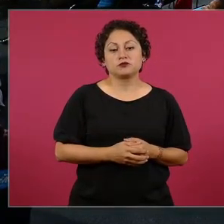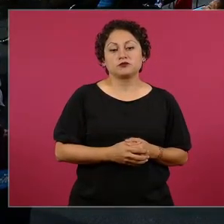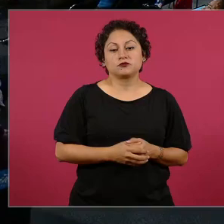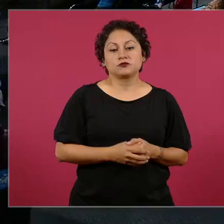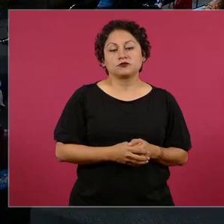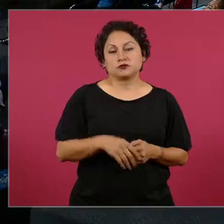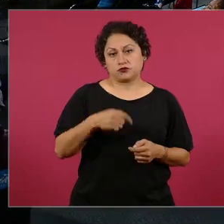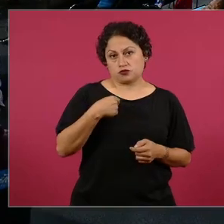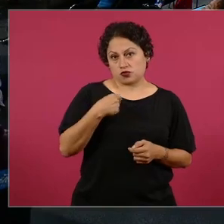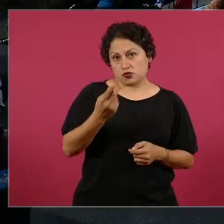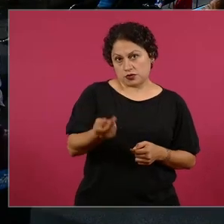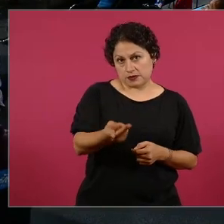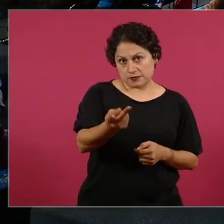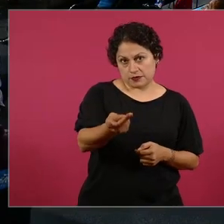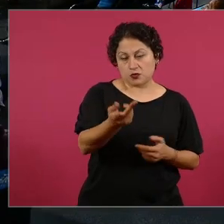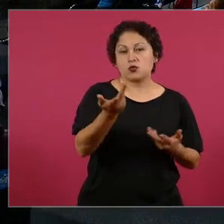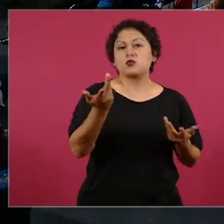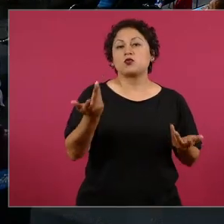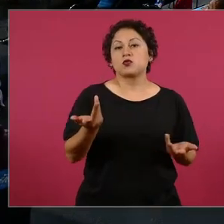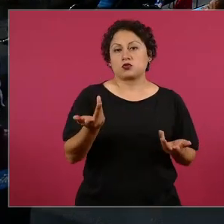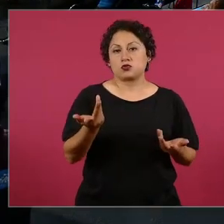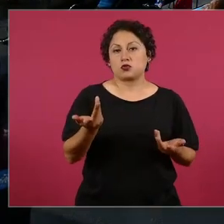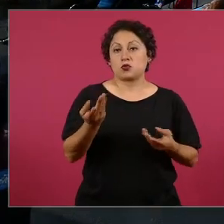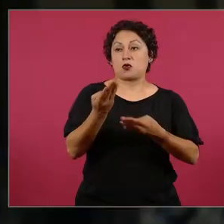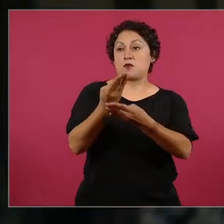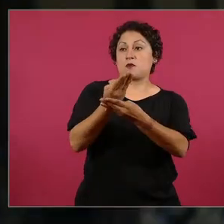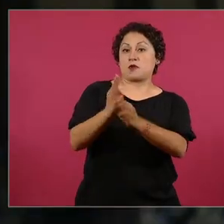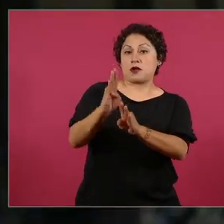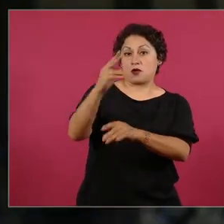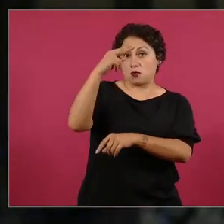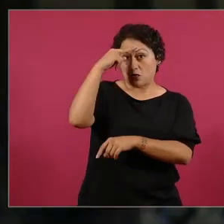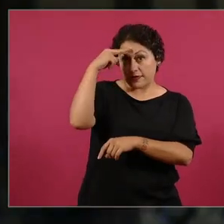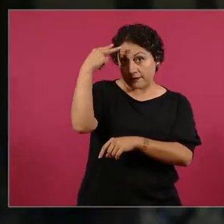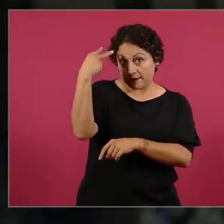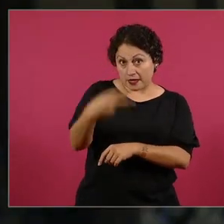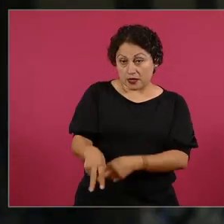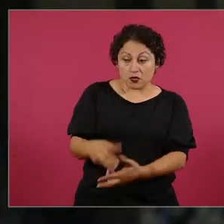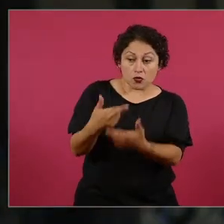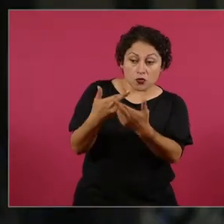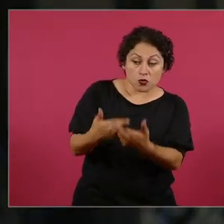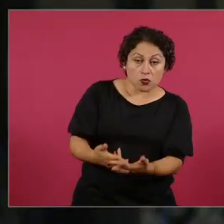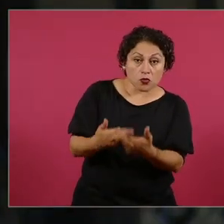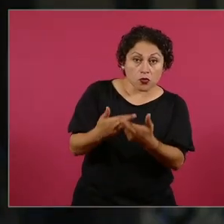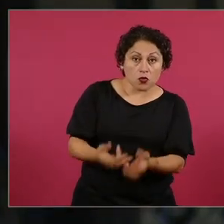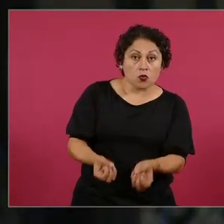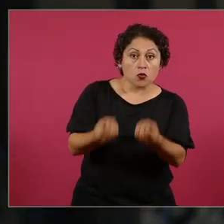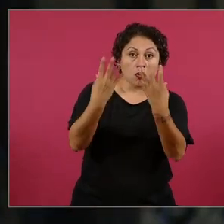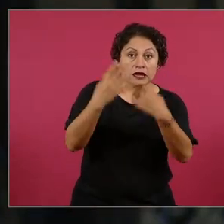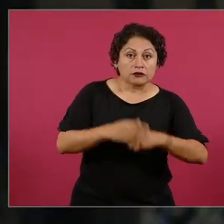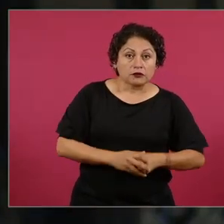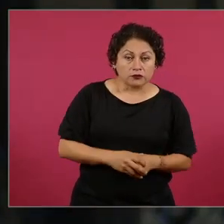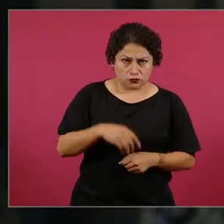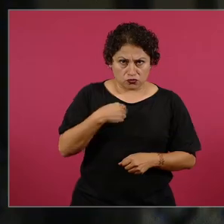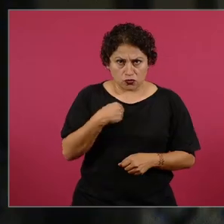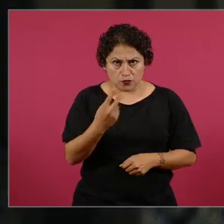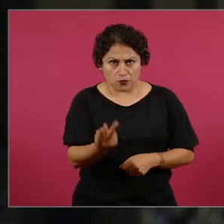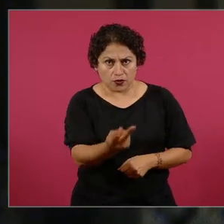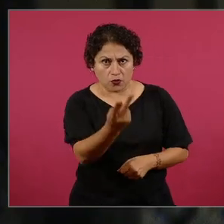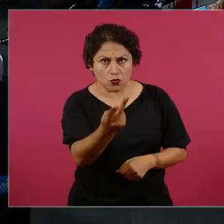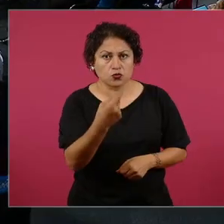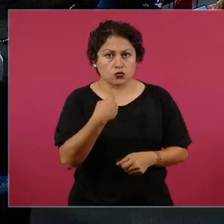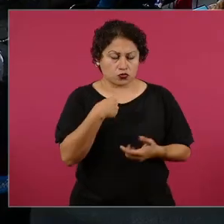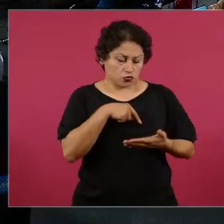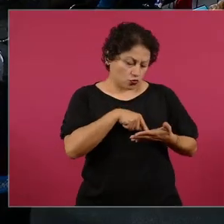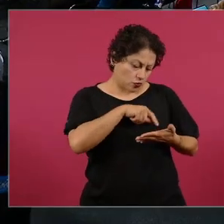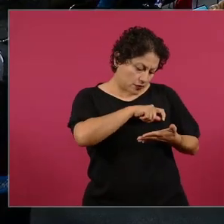reservas en el Banco de México, es porque yo traigo el dato, pero no quiero